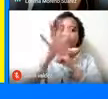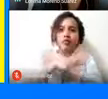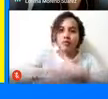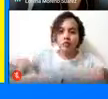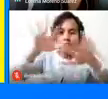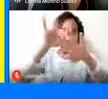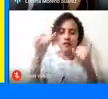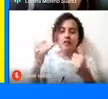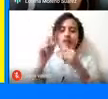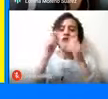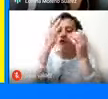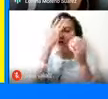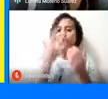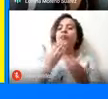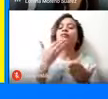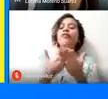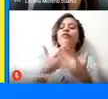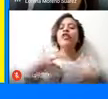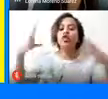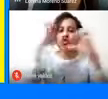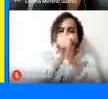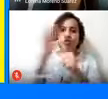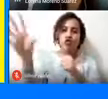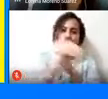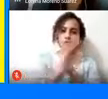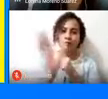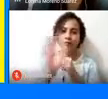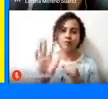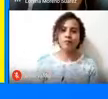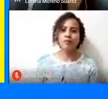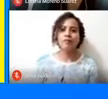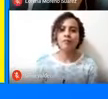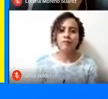todos Vale, gracias. Gracias.